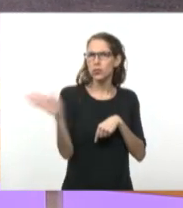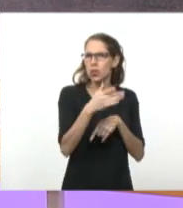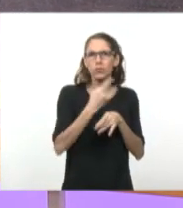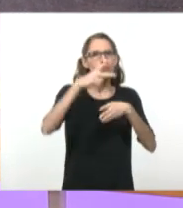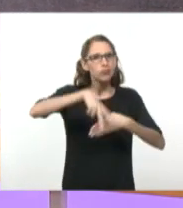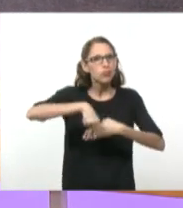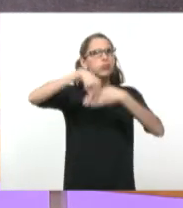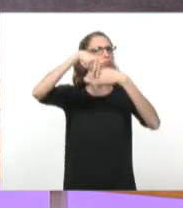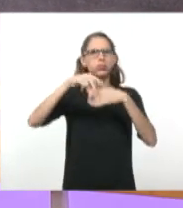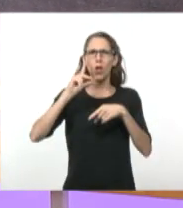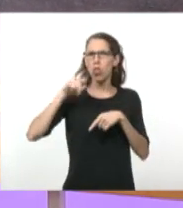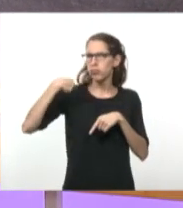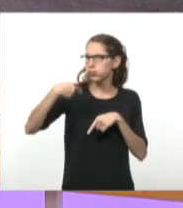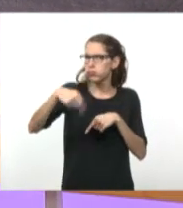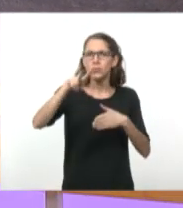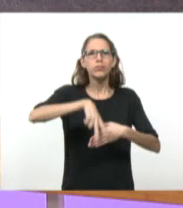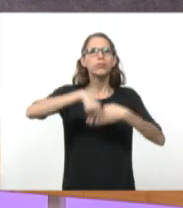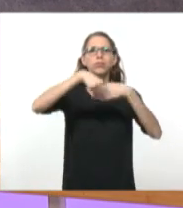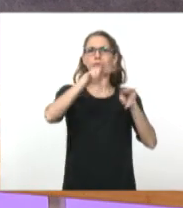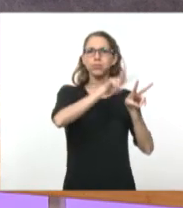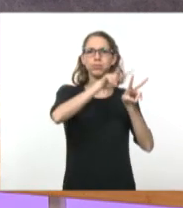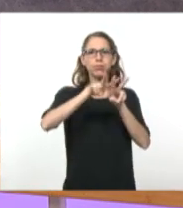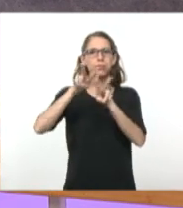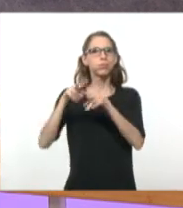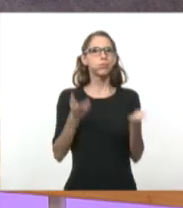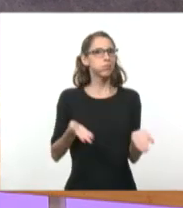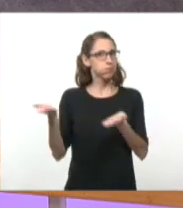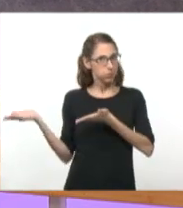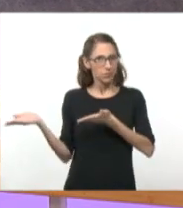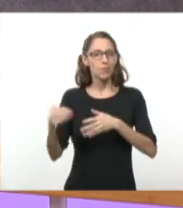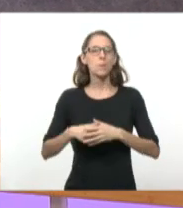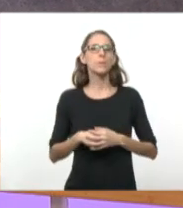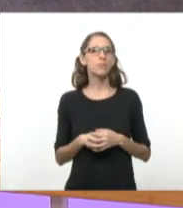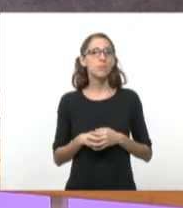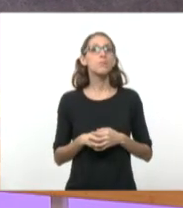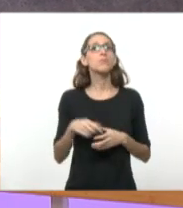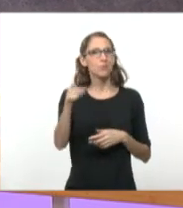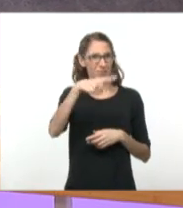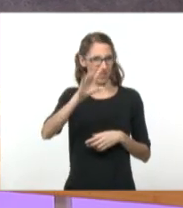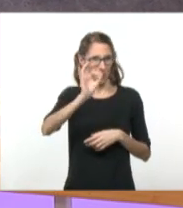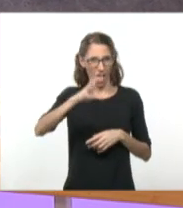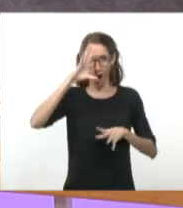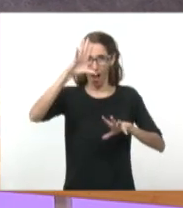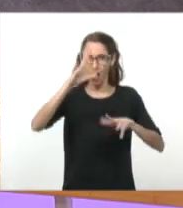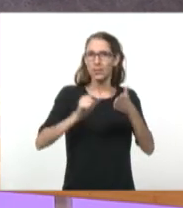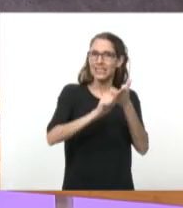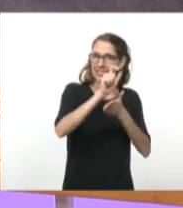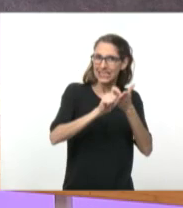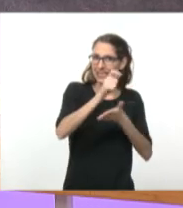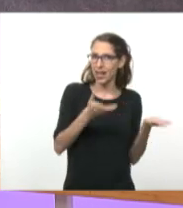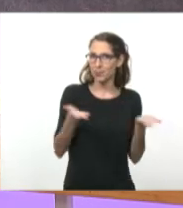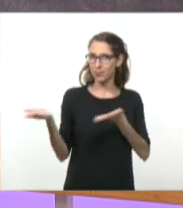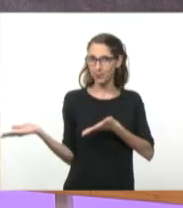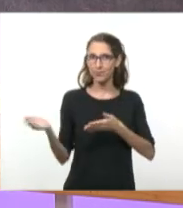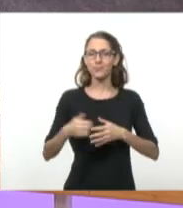cotidianamente a seguimoseducando.gov.ar y que estamos en las redes. En Instagram, arroba Seguimos